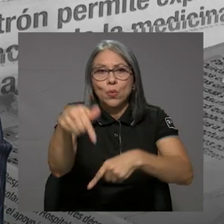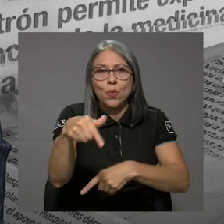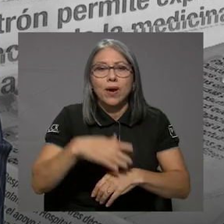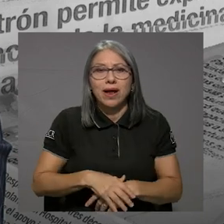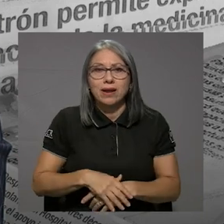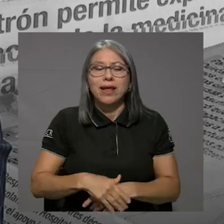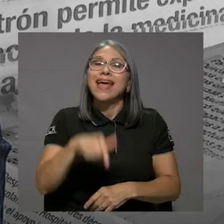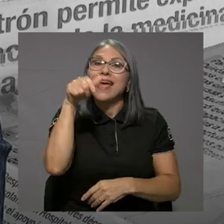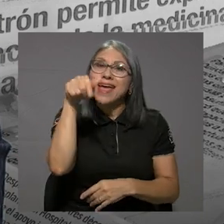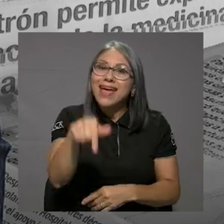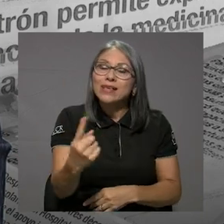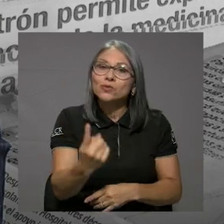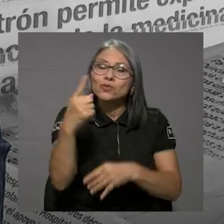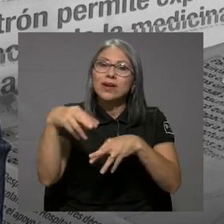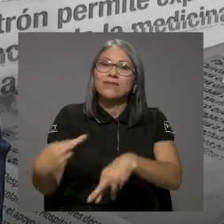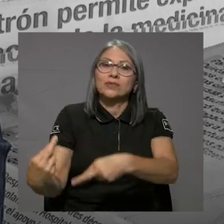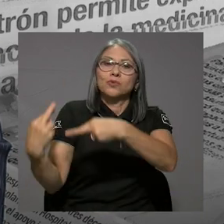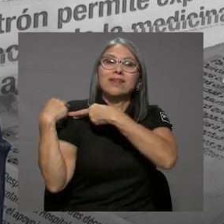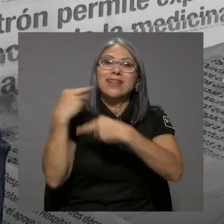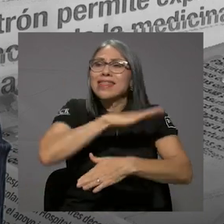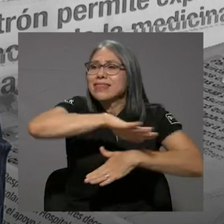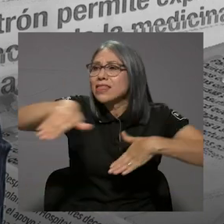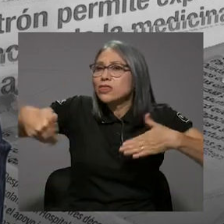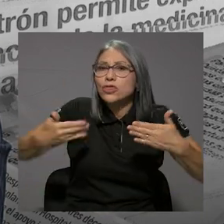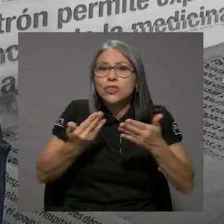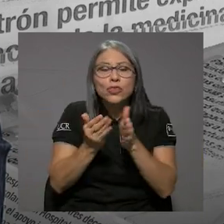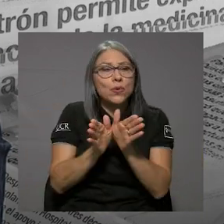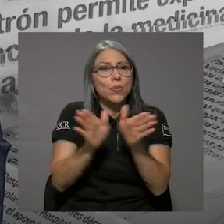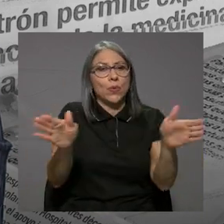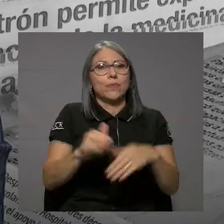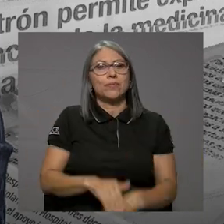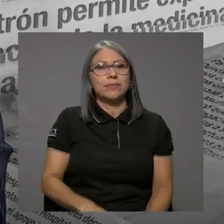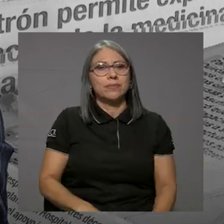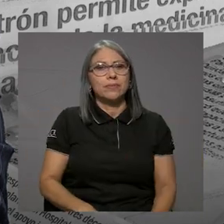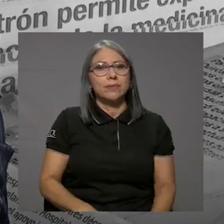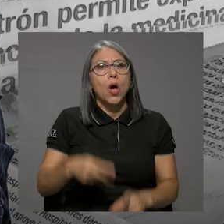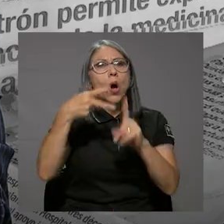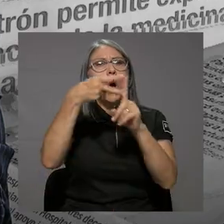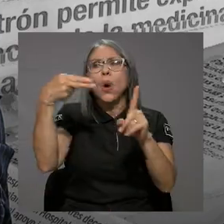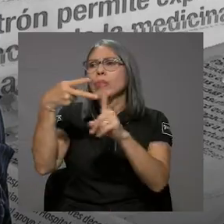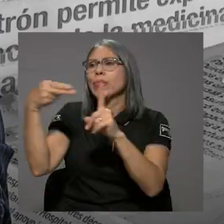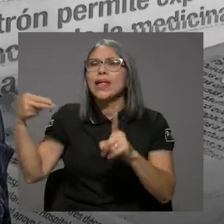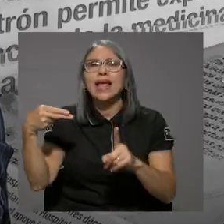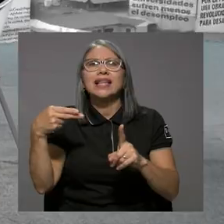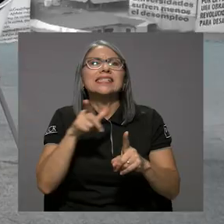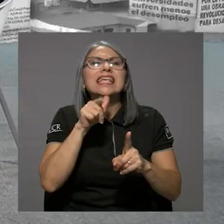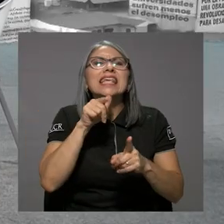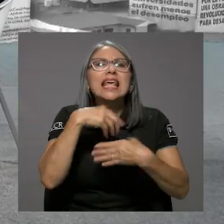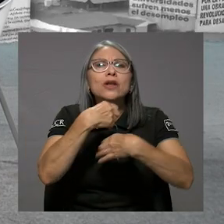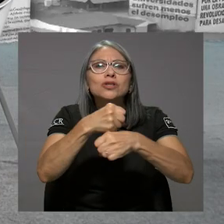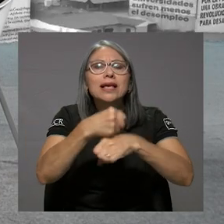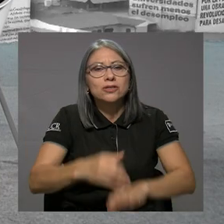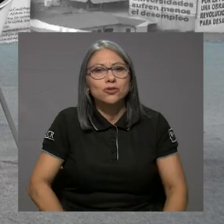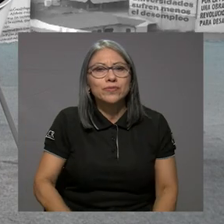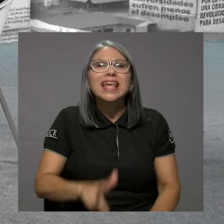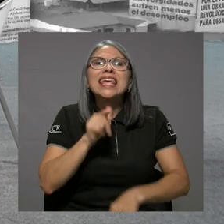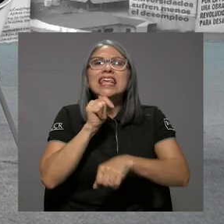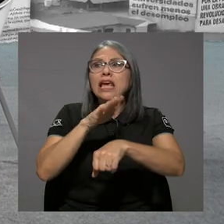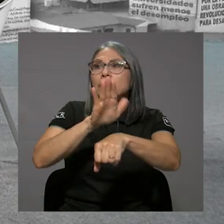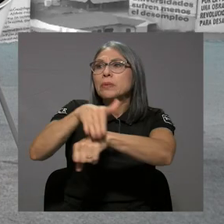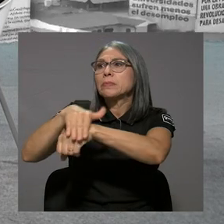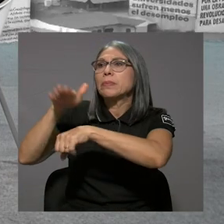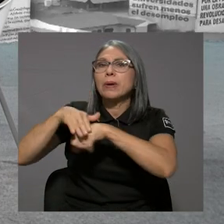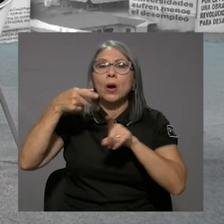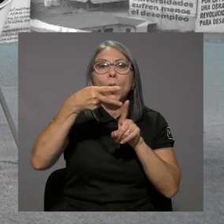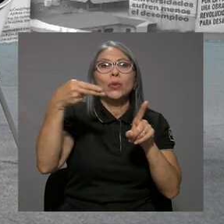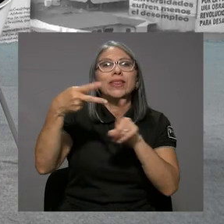Y esto es una responsabilidad de todas y de todos. ¿Quién ha hecho los hoteles? ¿Quién ha dado autorización